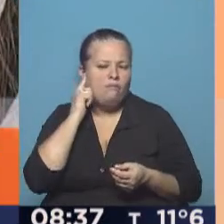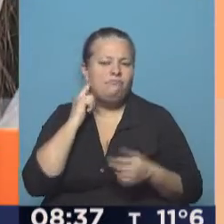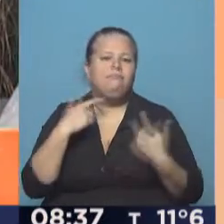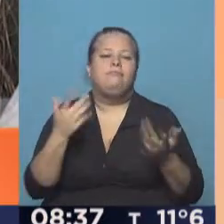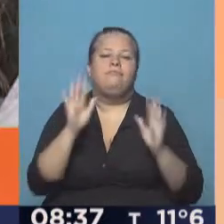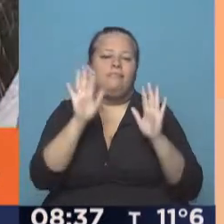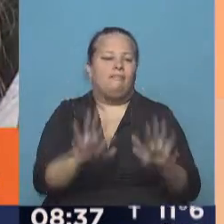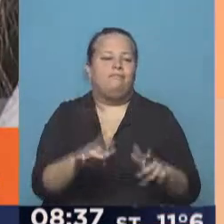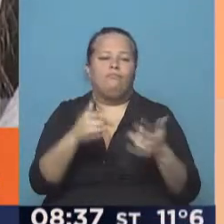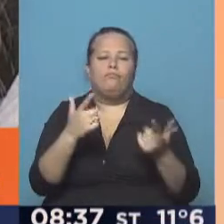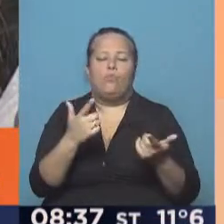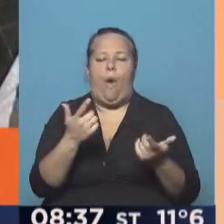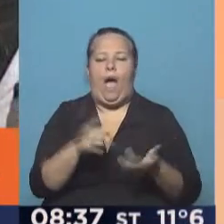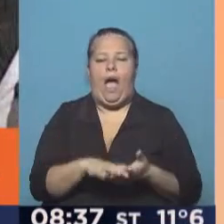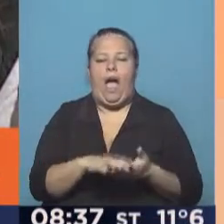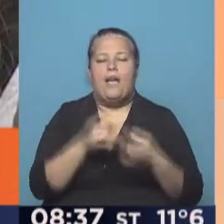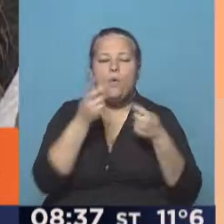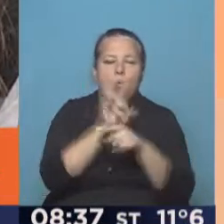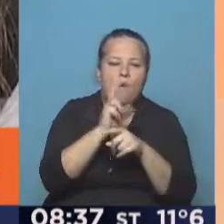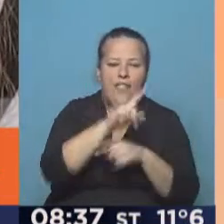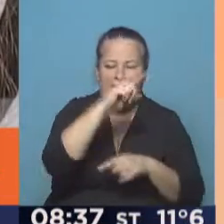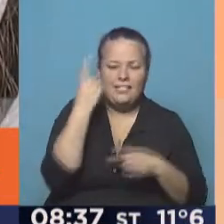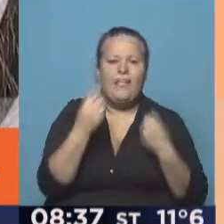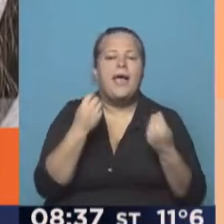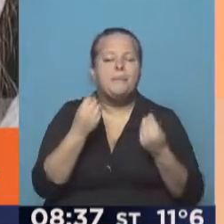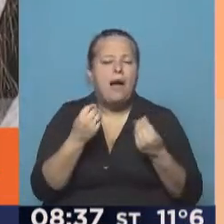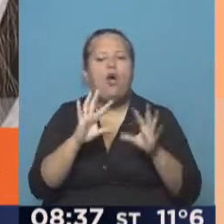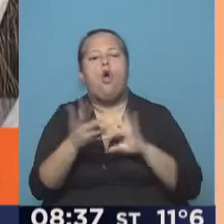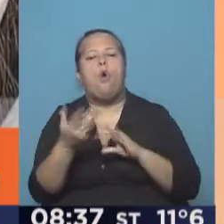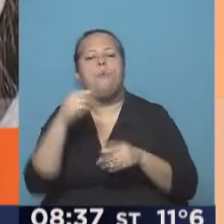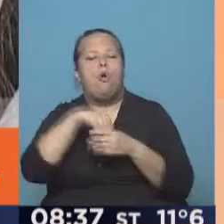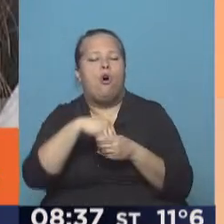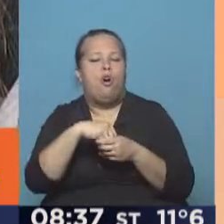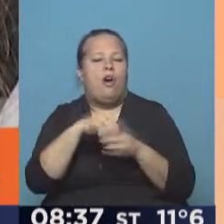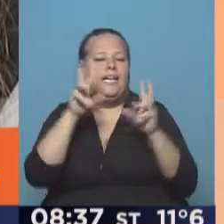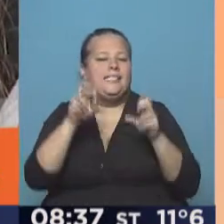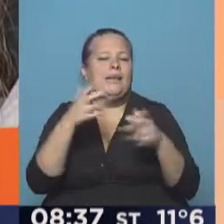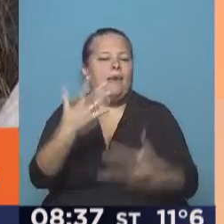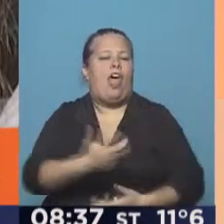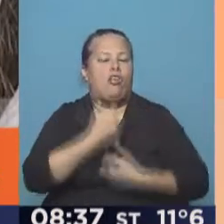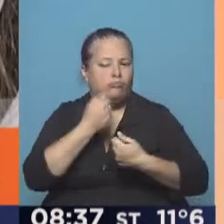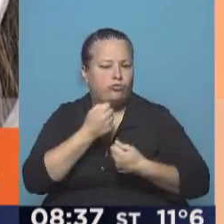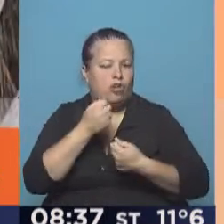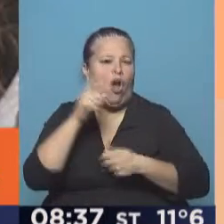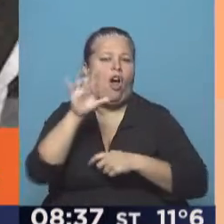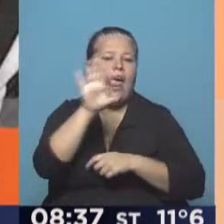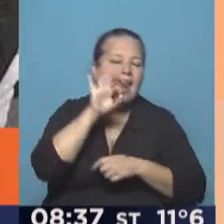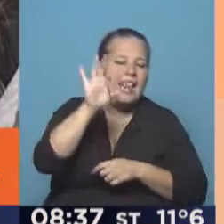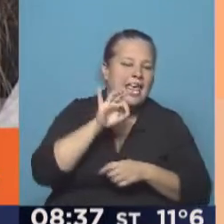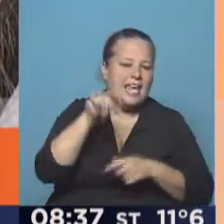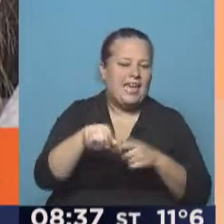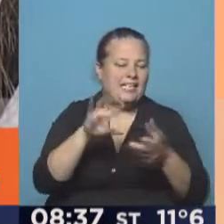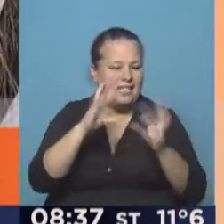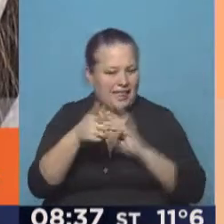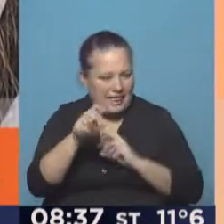y quedan sin justamente ser amparados por el Estado, ¿qué pasa y cómo se involucra esto en la cuestión de la adopción, en las elecciones que se hacen en